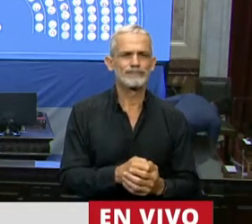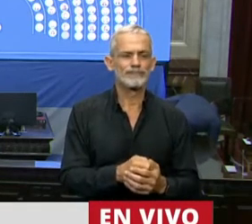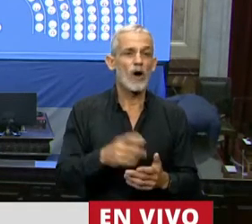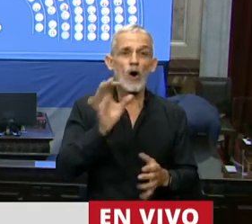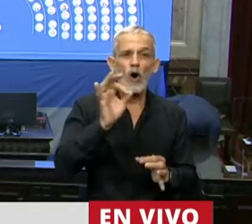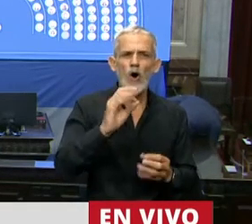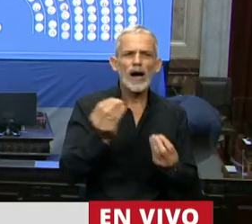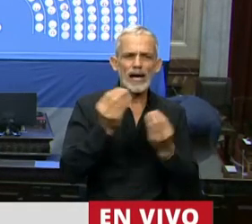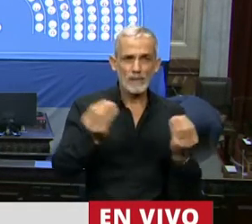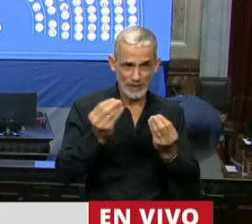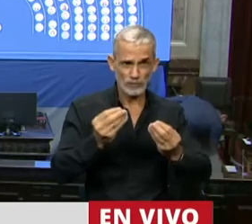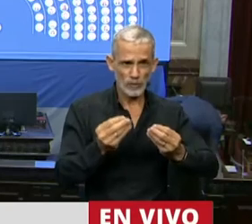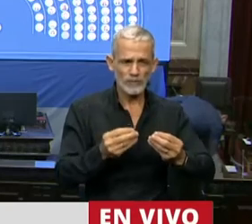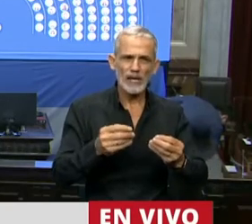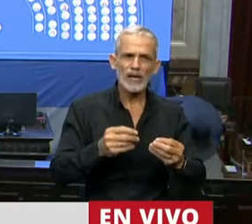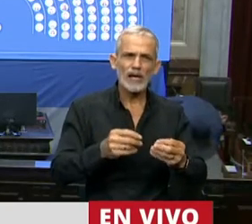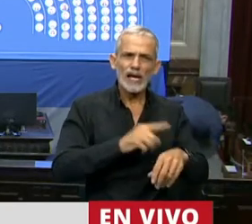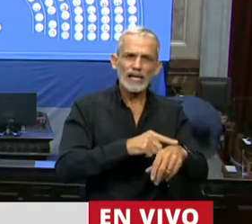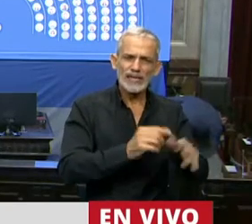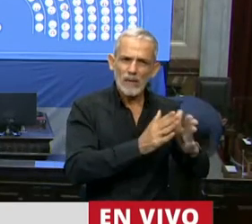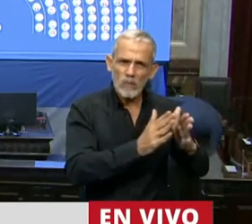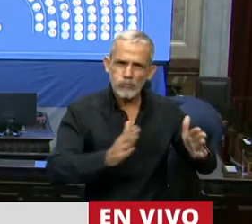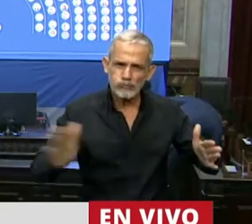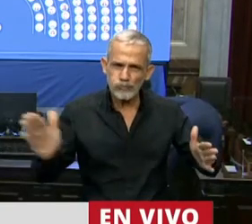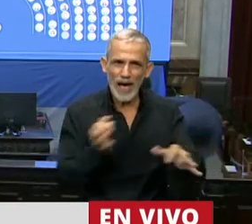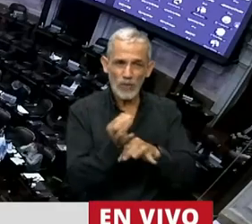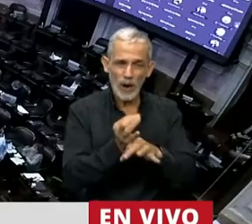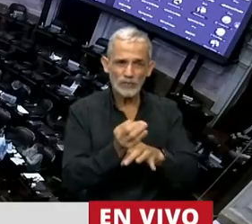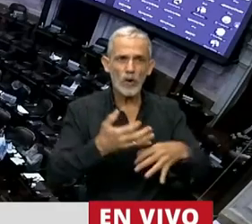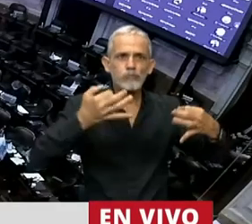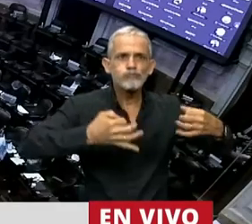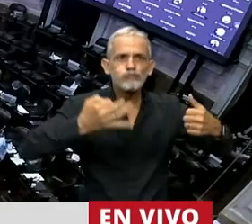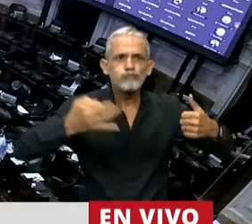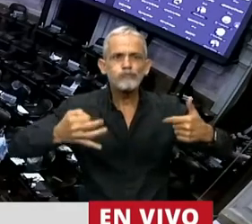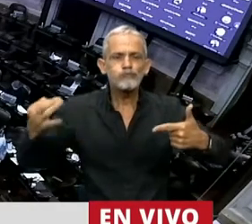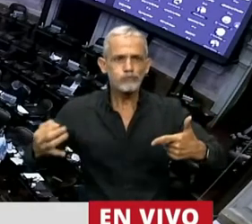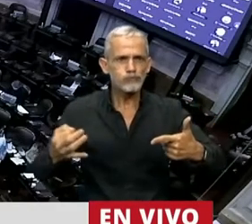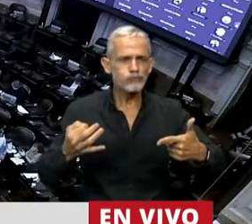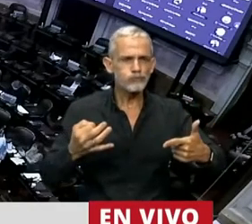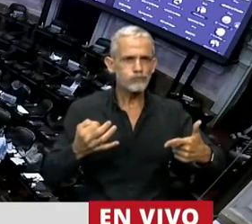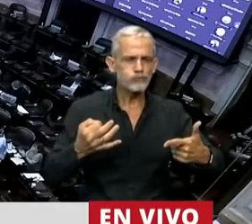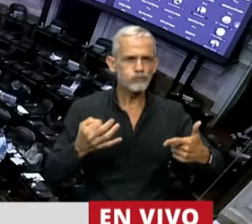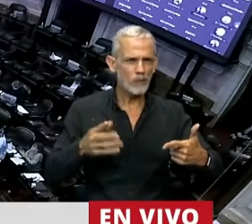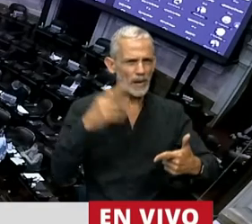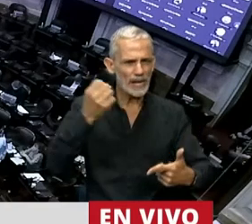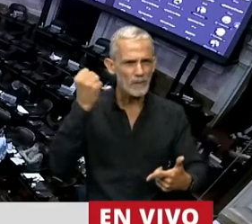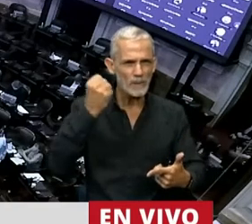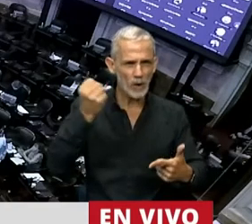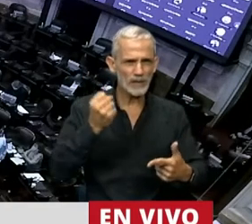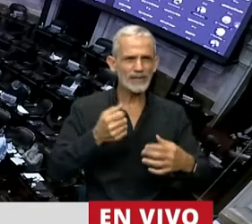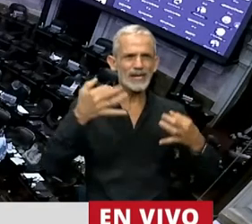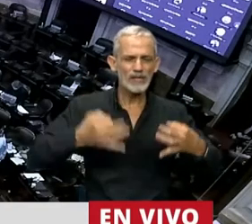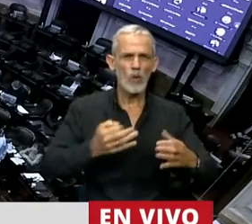efectivamente las trayectorias educativas se cumplan en este esquema teórico. ¿Por qué es importante ese